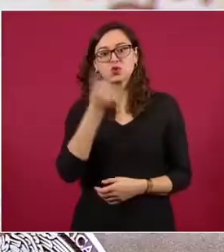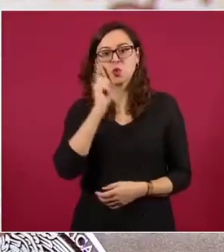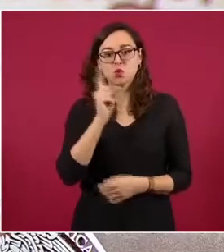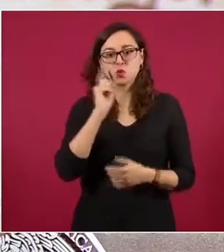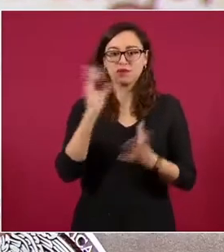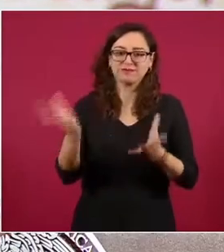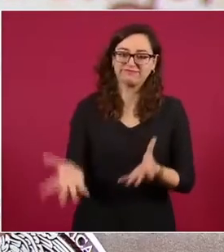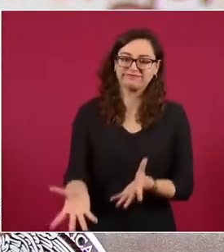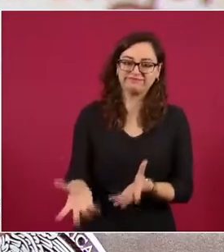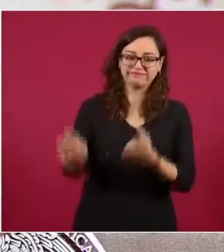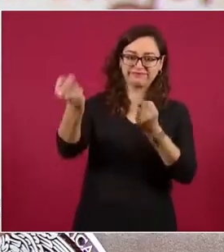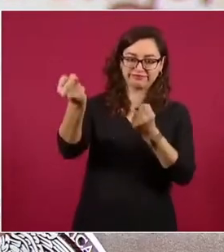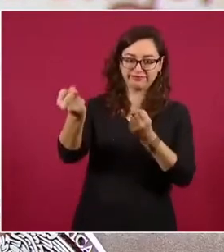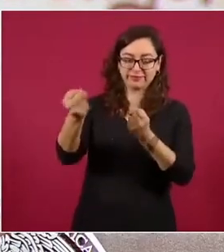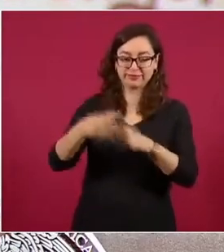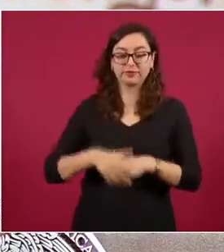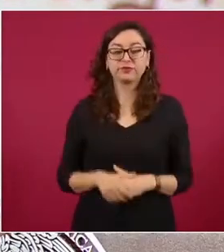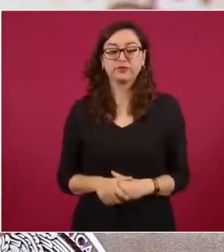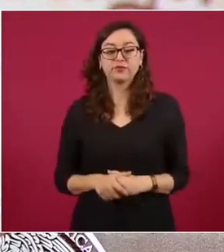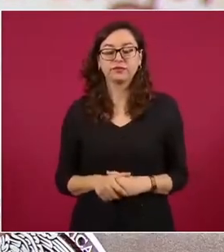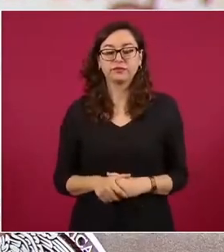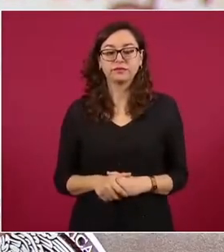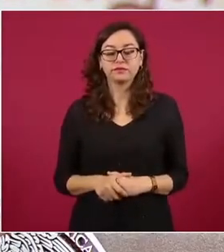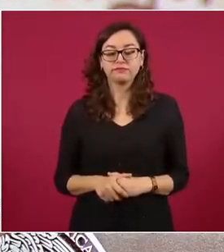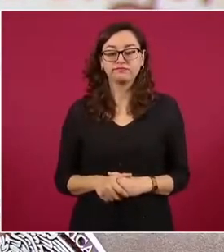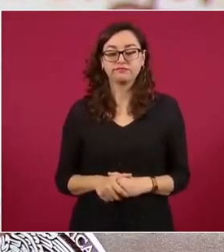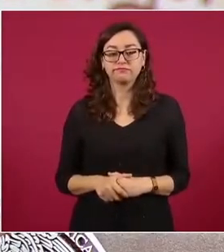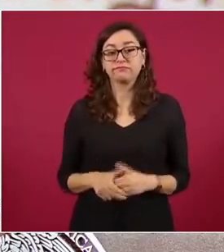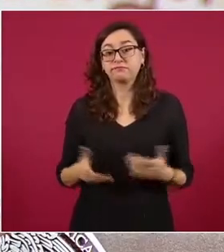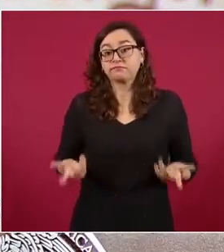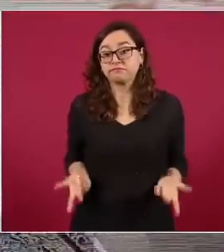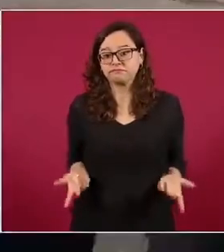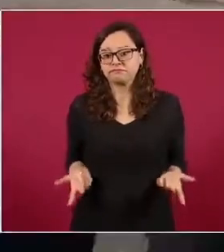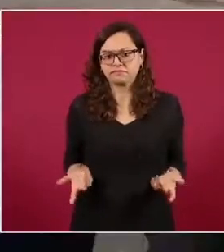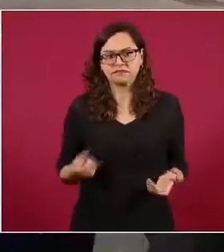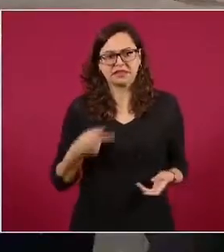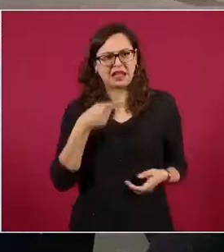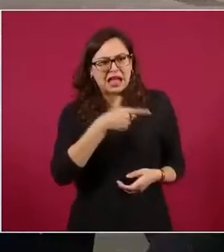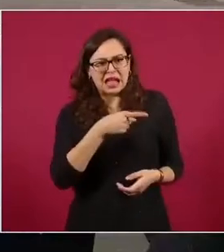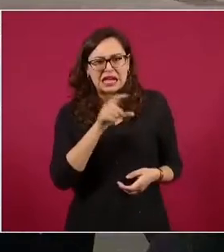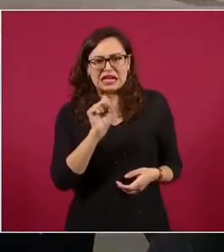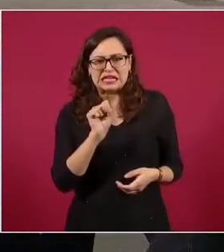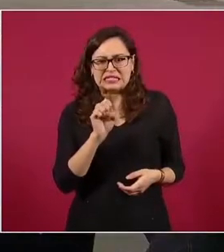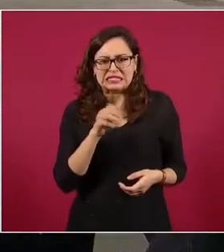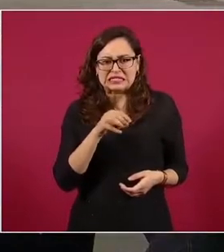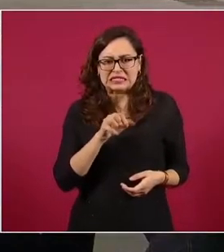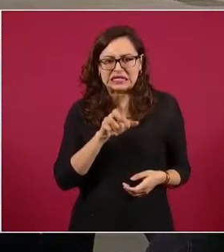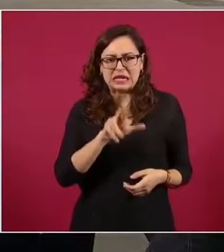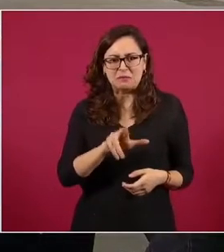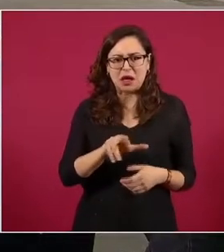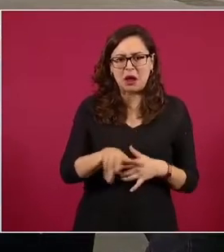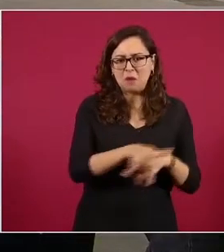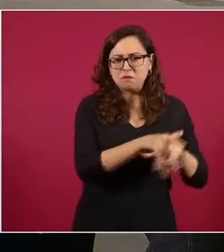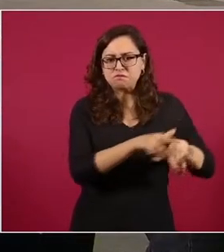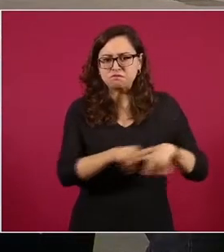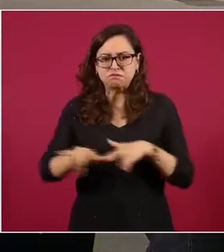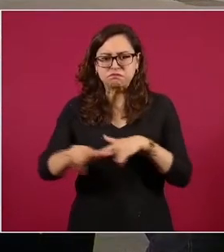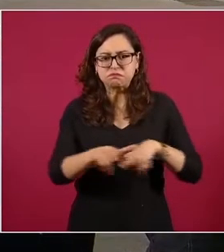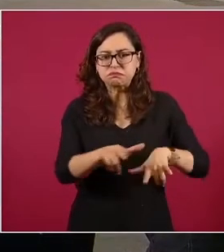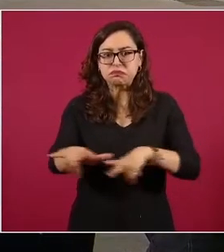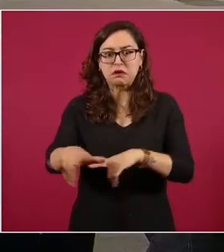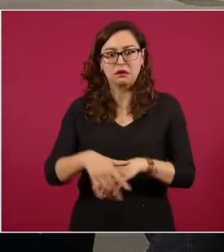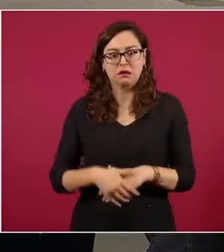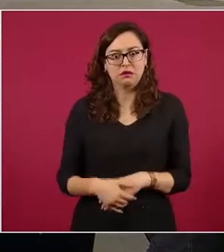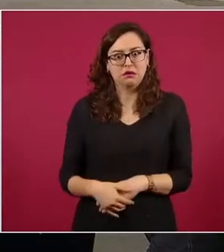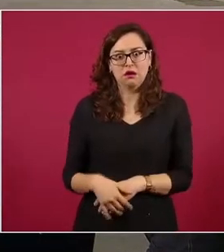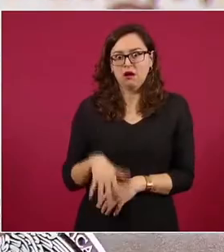N. Aunque algunos medios consignaron la presencia del Ejército y arguyeron que se trataba de un ensayo de